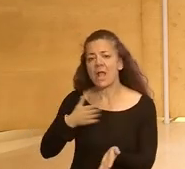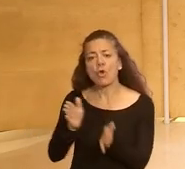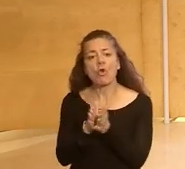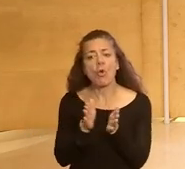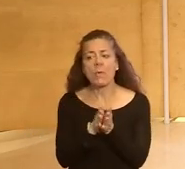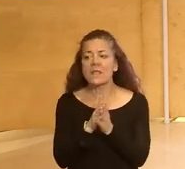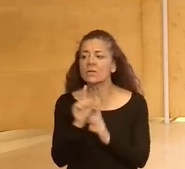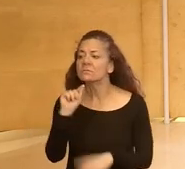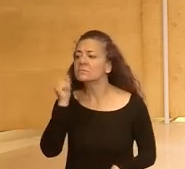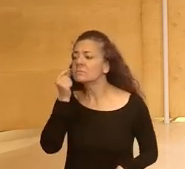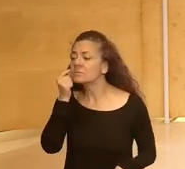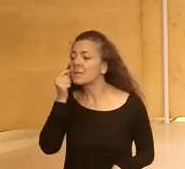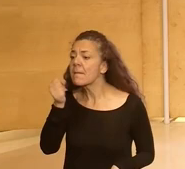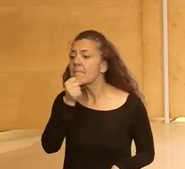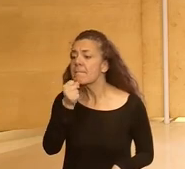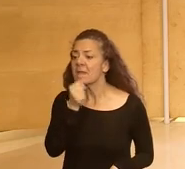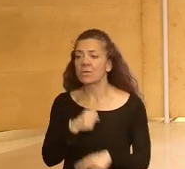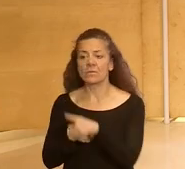compañeros os encuentren y os pasen el micro